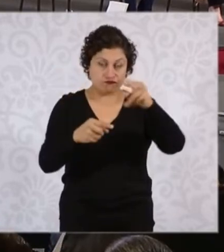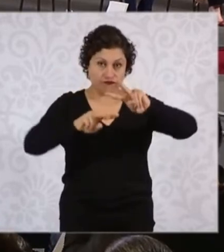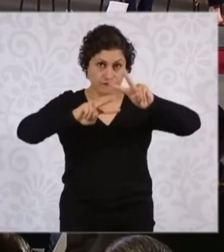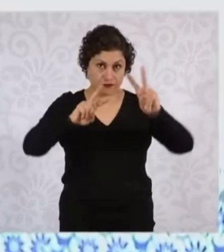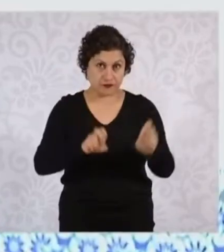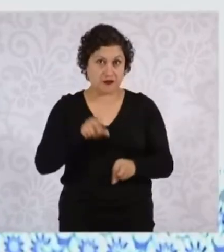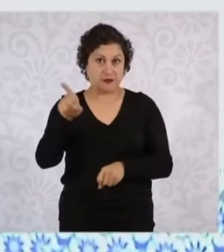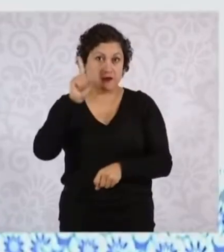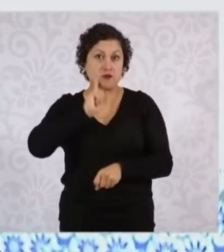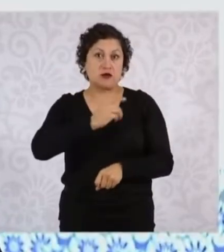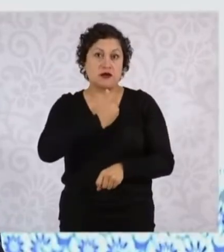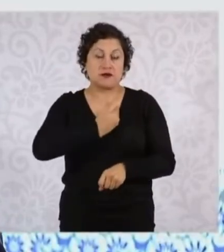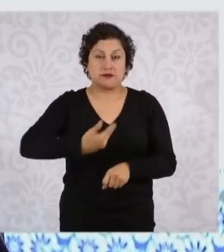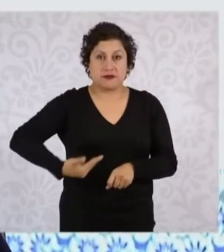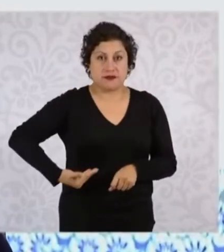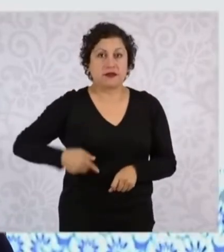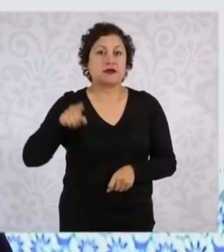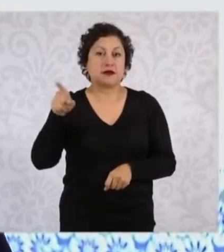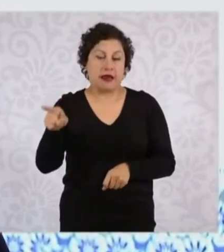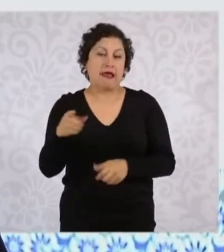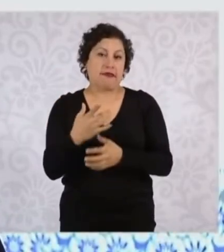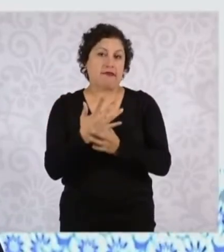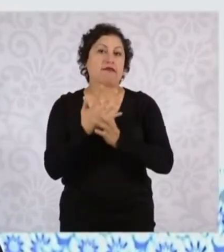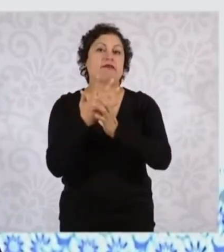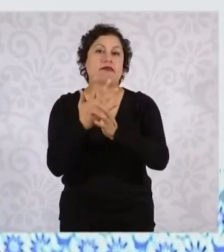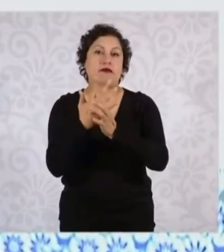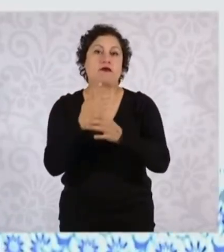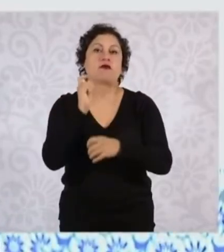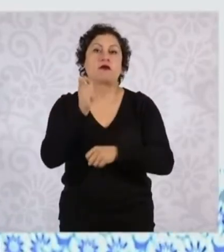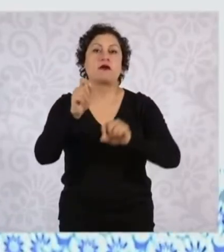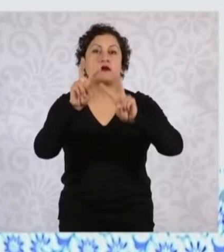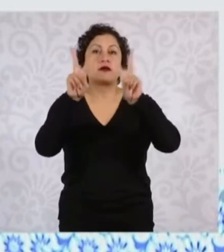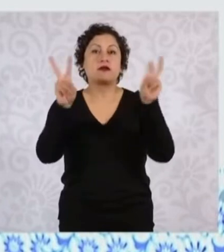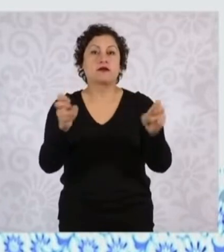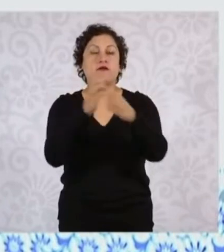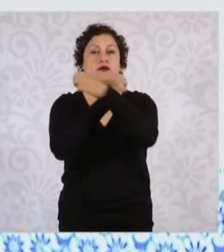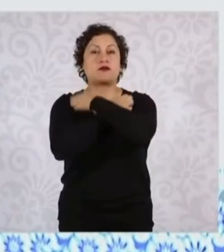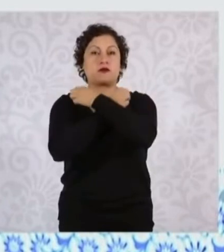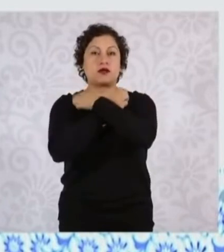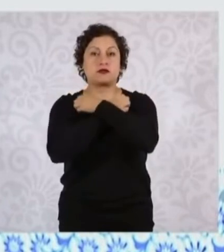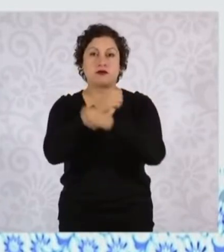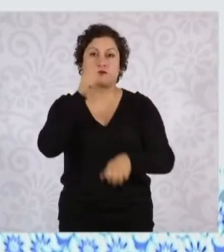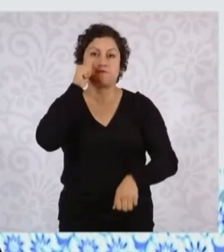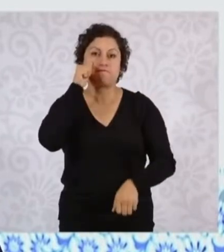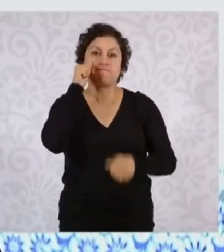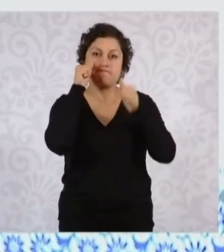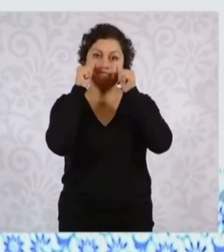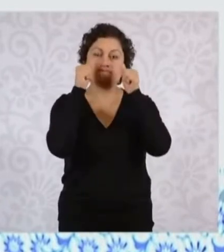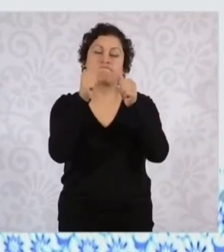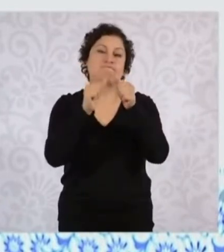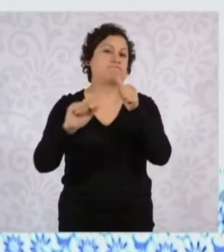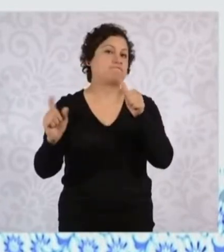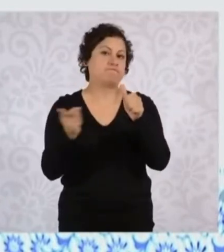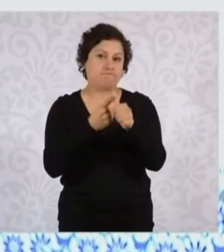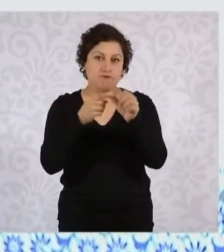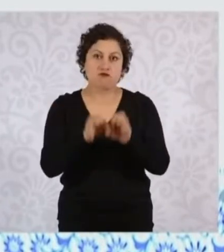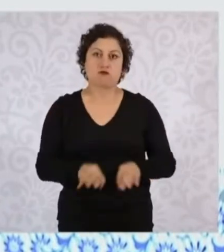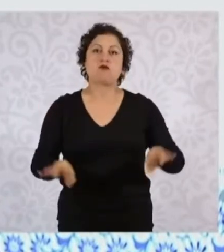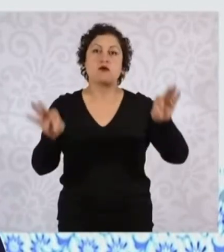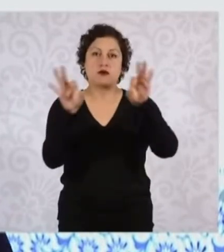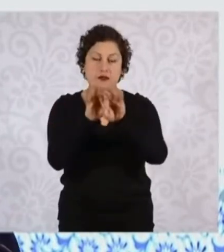la alta prioridad que tiene la educación. Hoy presentamos uno de los principales